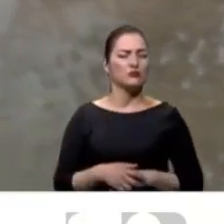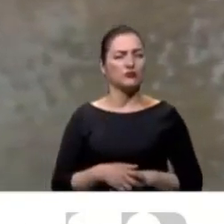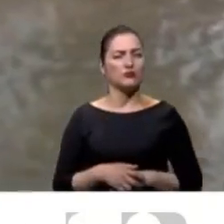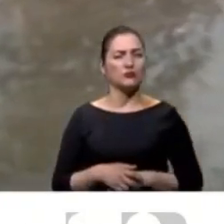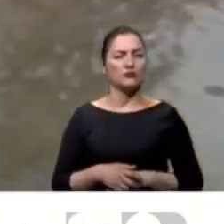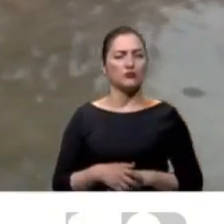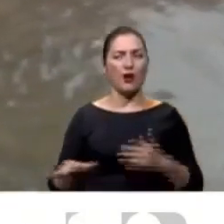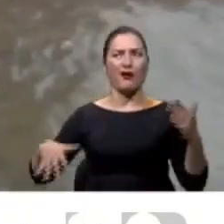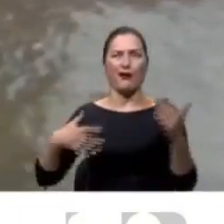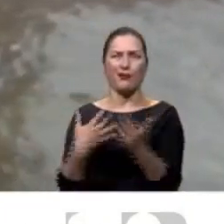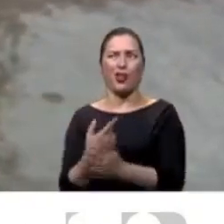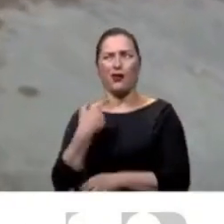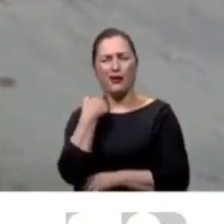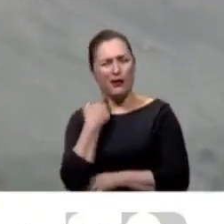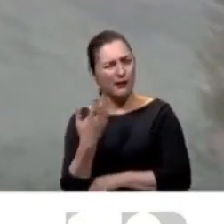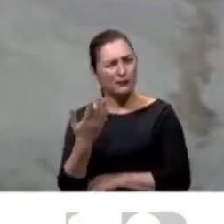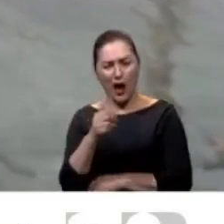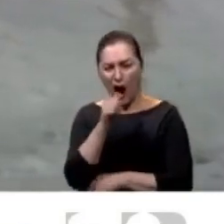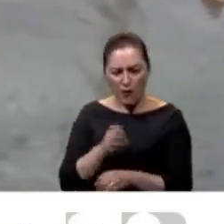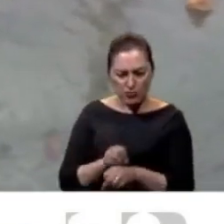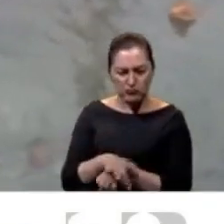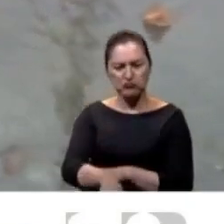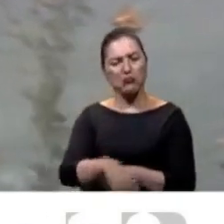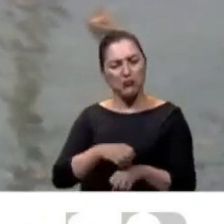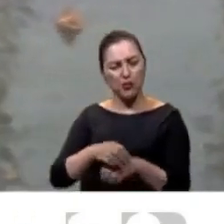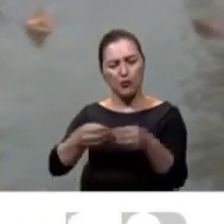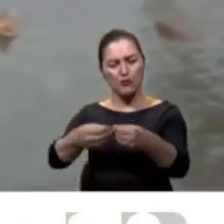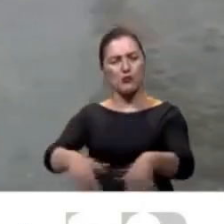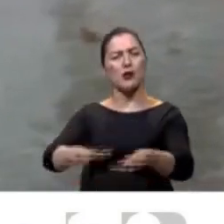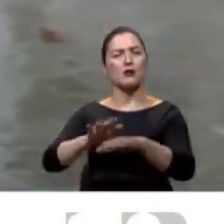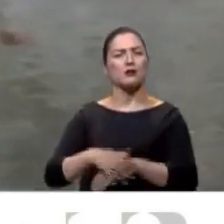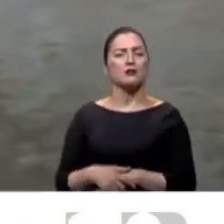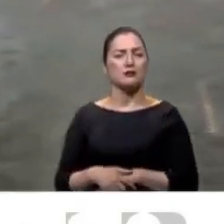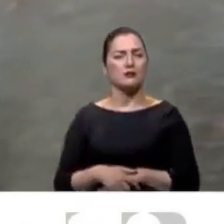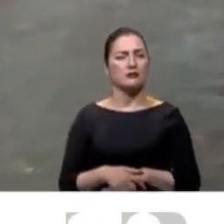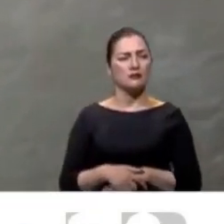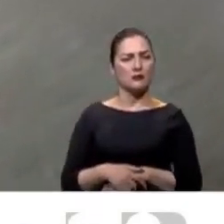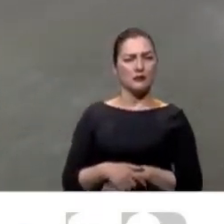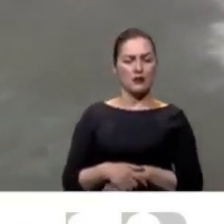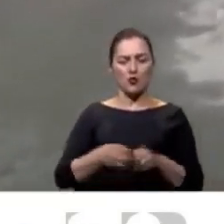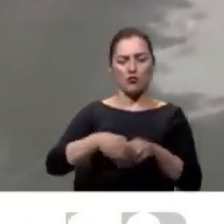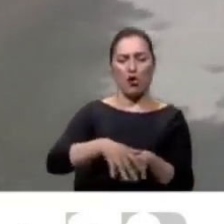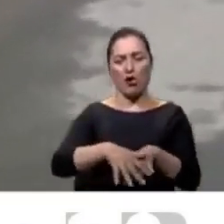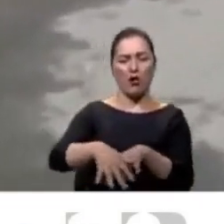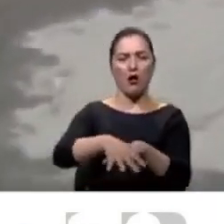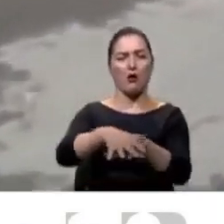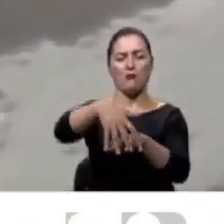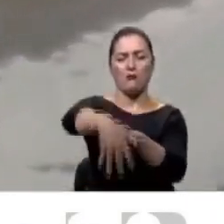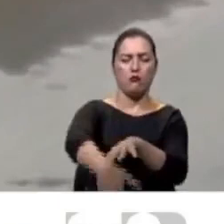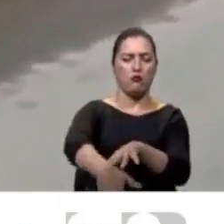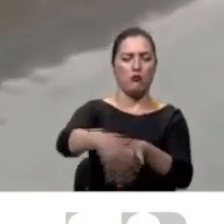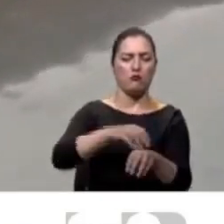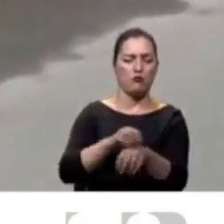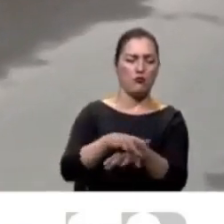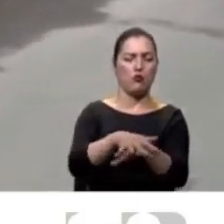Afectando prácticamente a todos porque es agua potable. O sea, es agua cristalina que usted ve y todo se está yendo aquí.